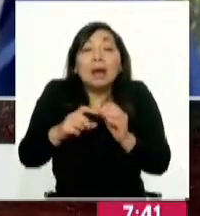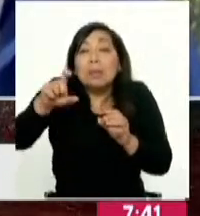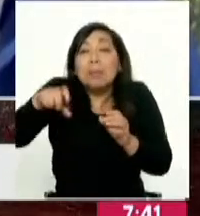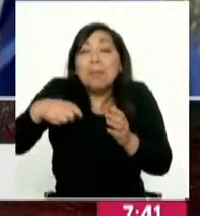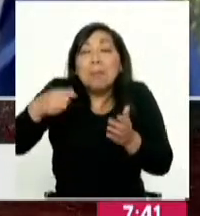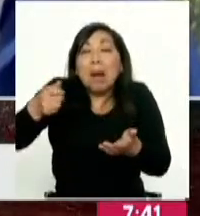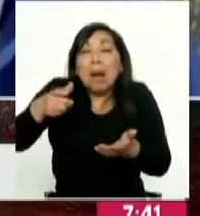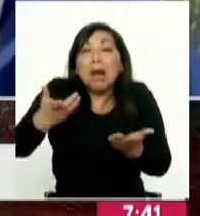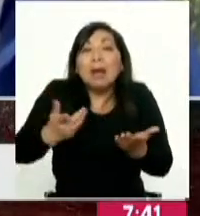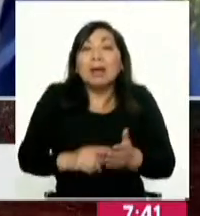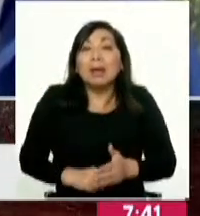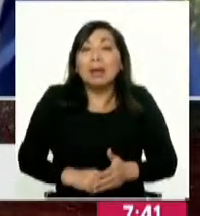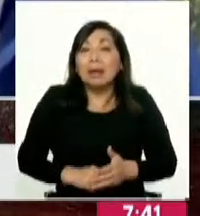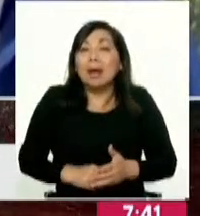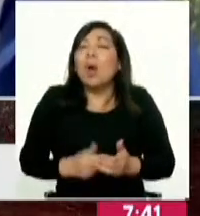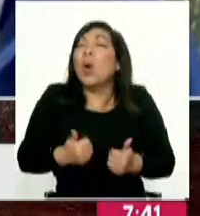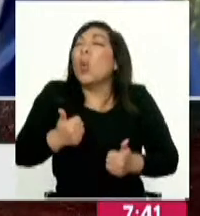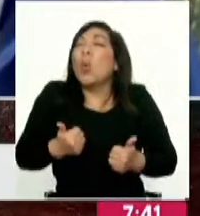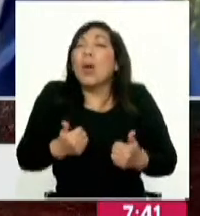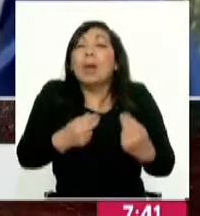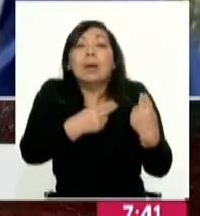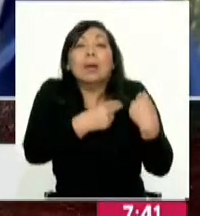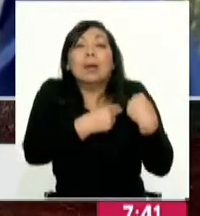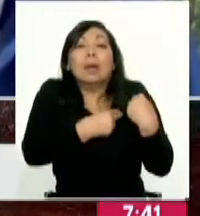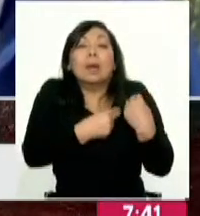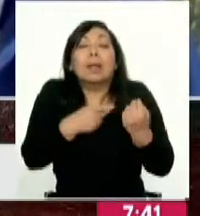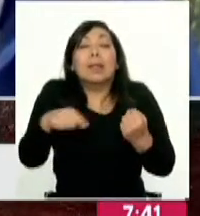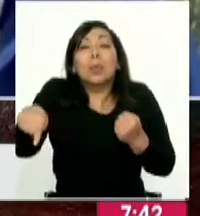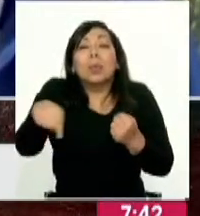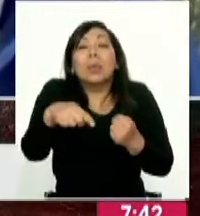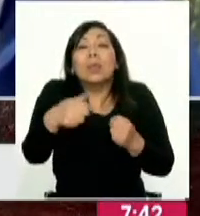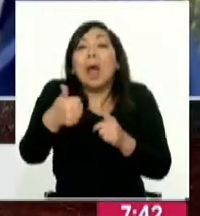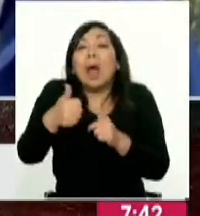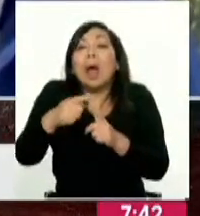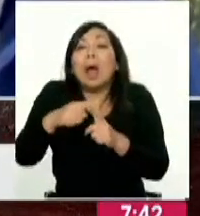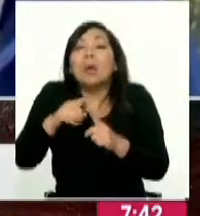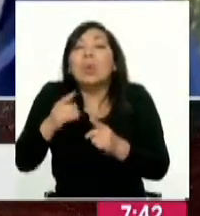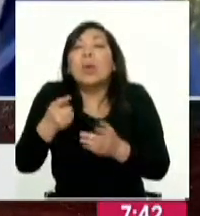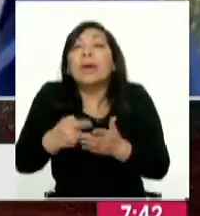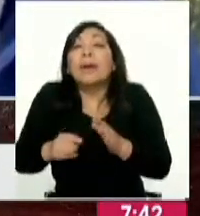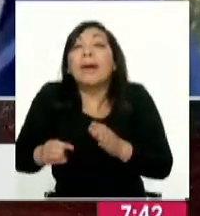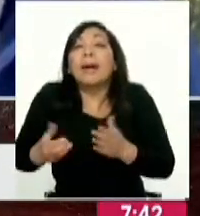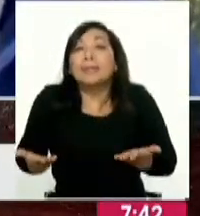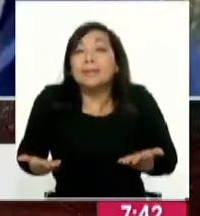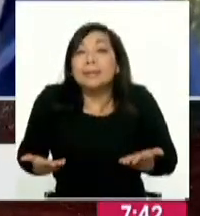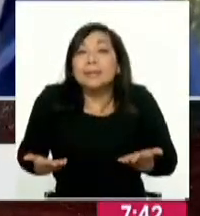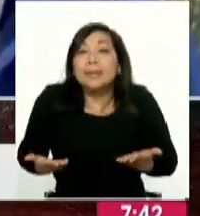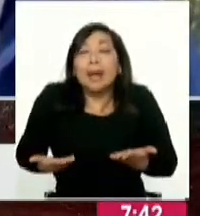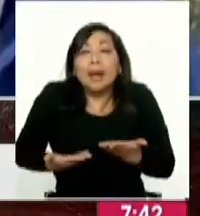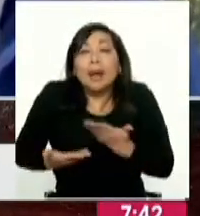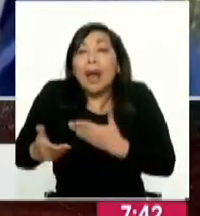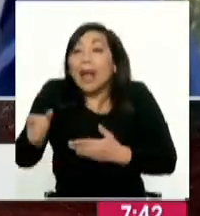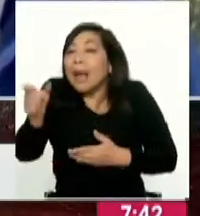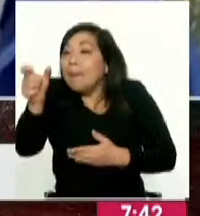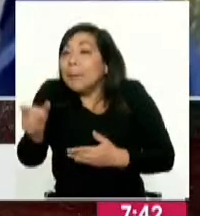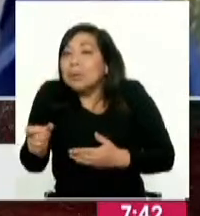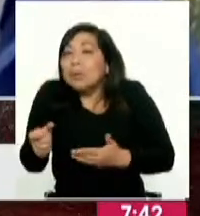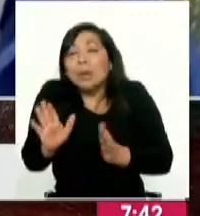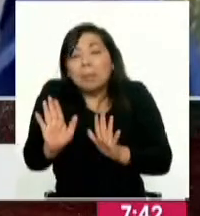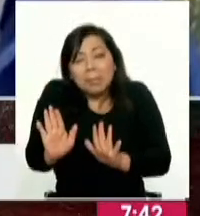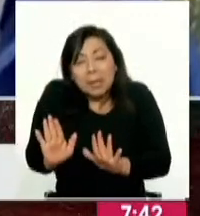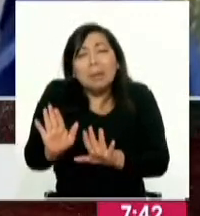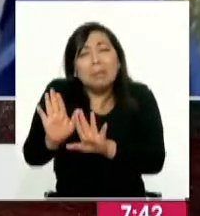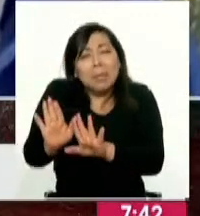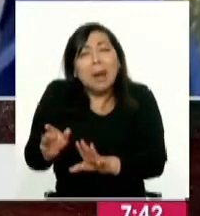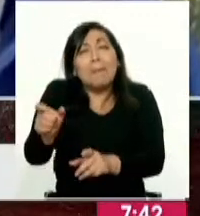de recarga? ¿Cuál es el compromiso de los concesionarios para, a través de ATU, trasladarla al usuario y pedirle un poquito